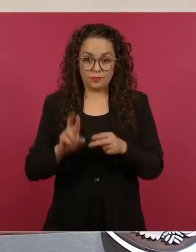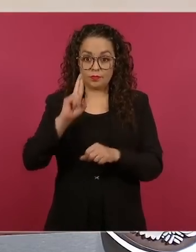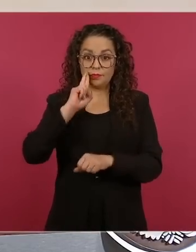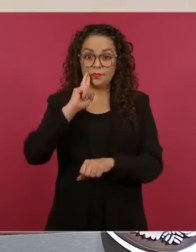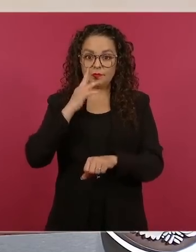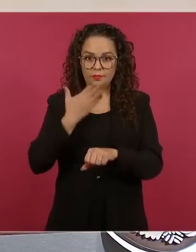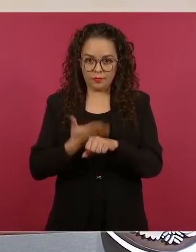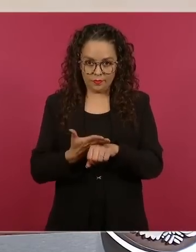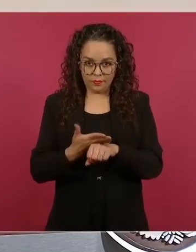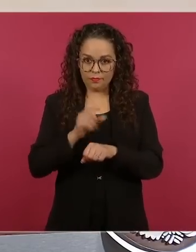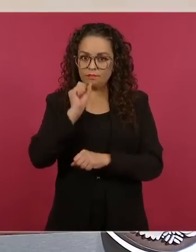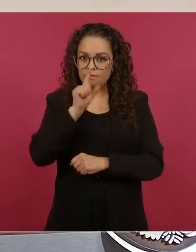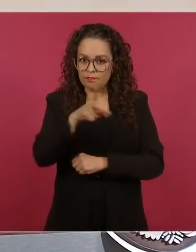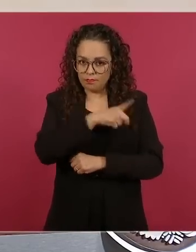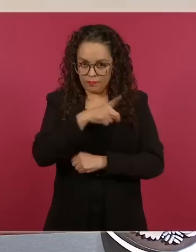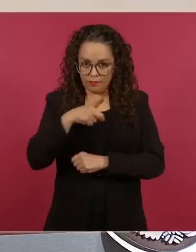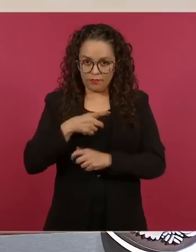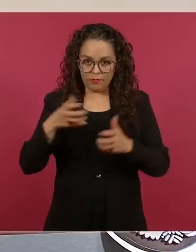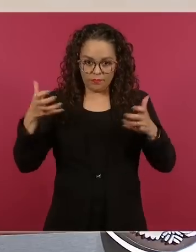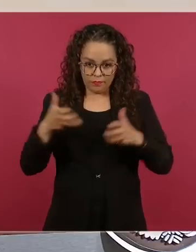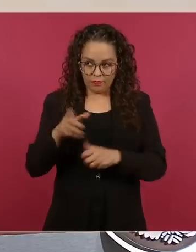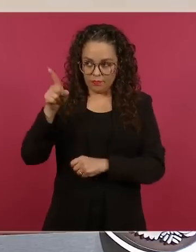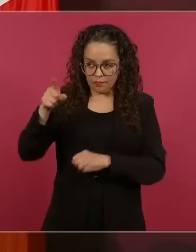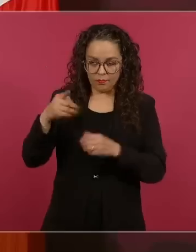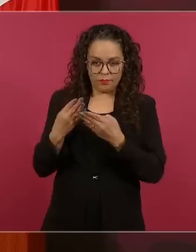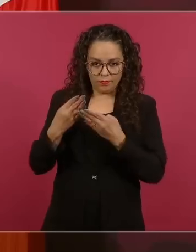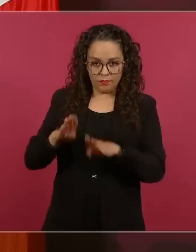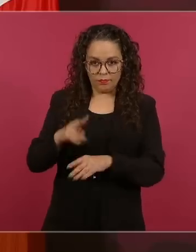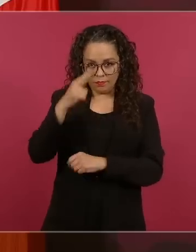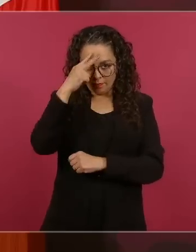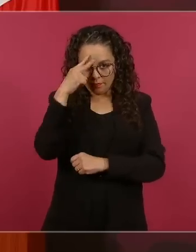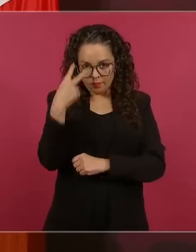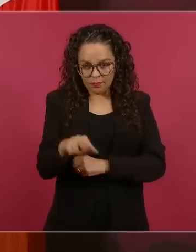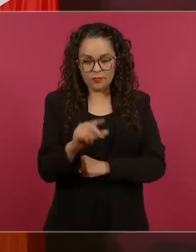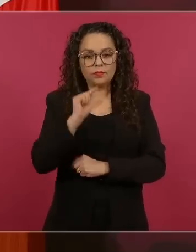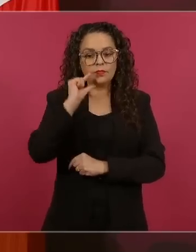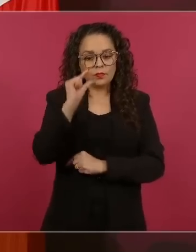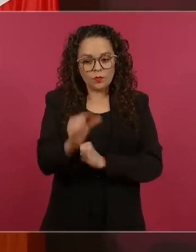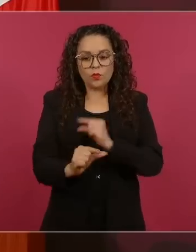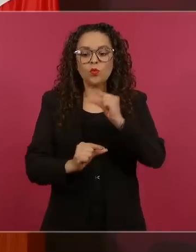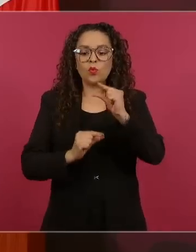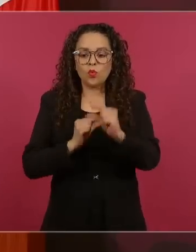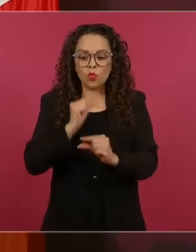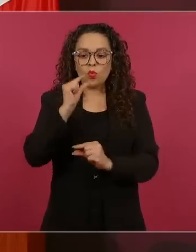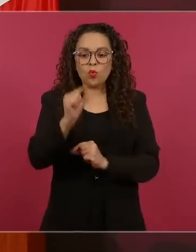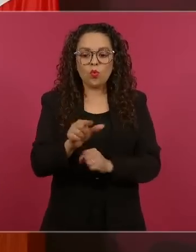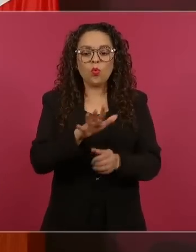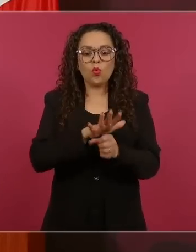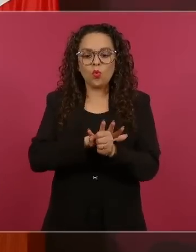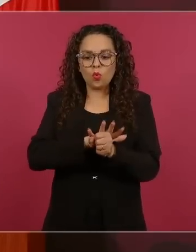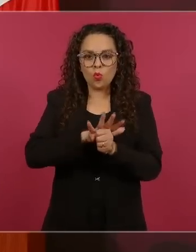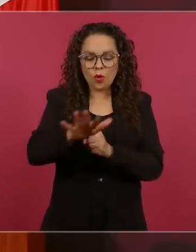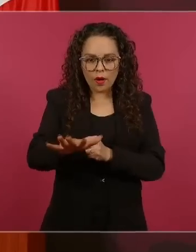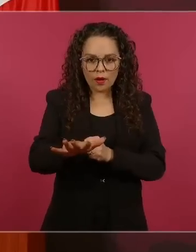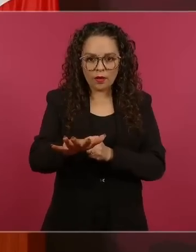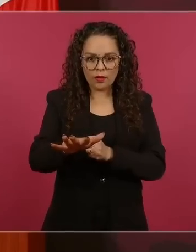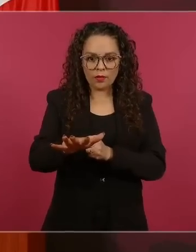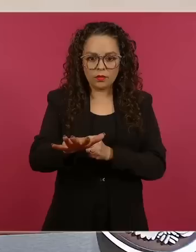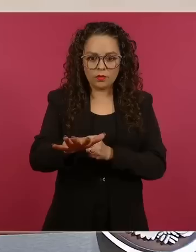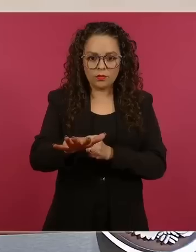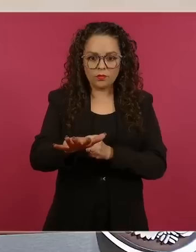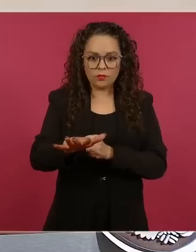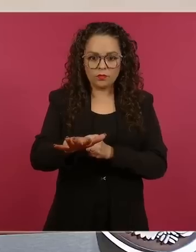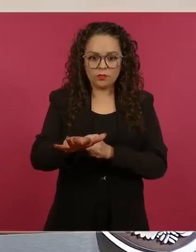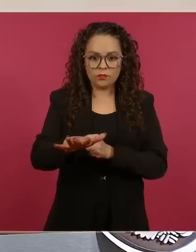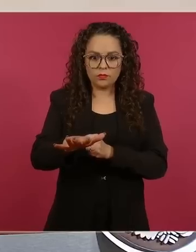cabo poco a poco es también la de promover